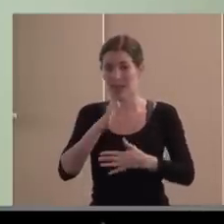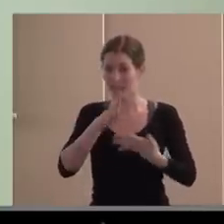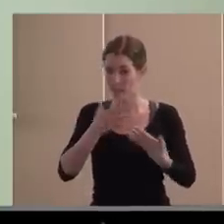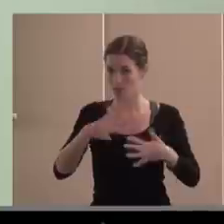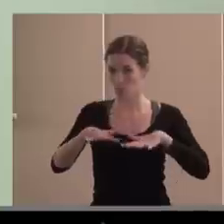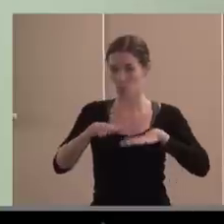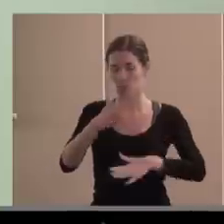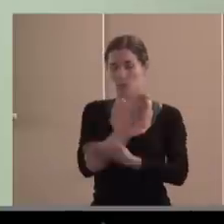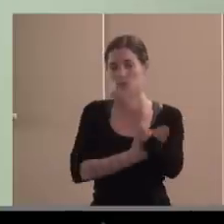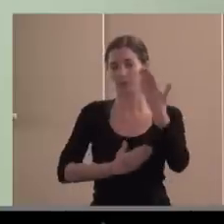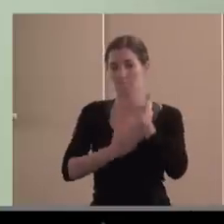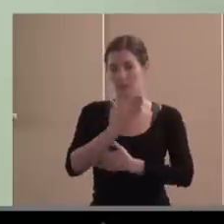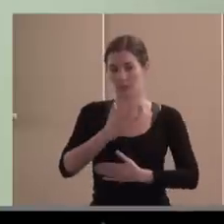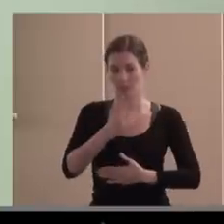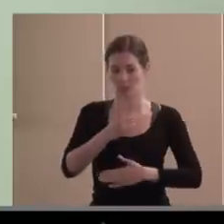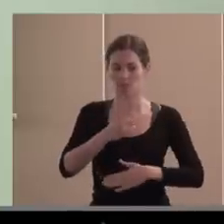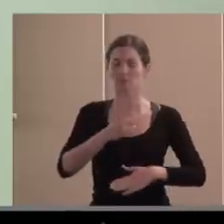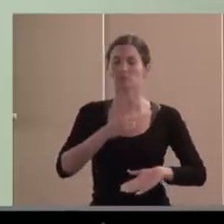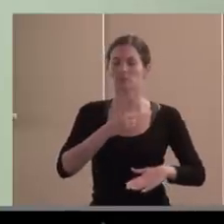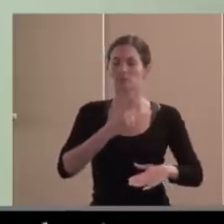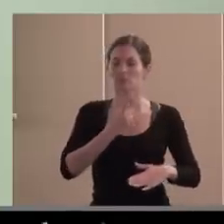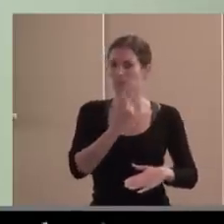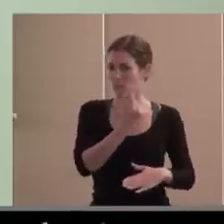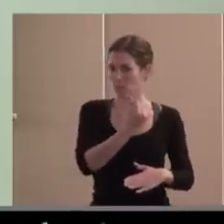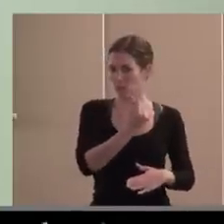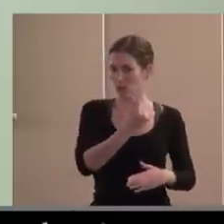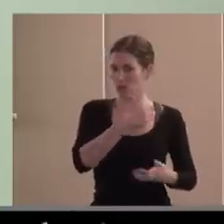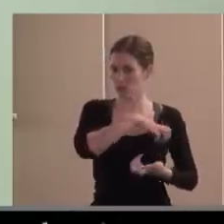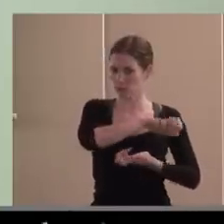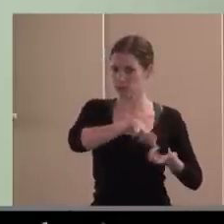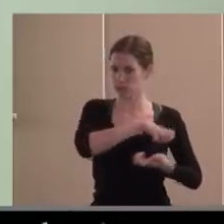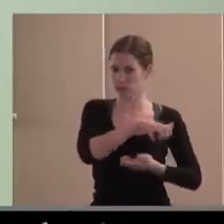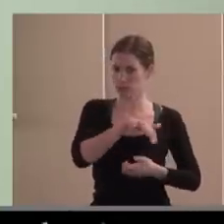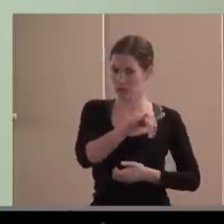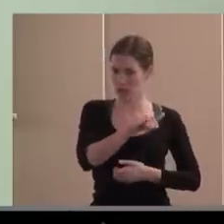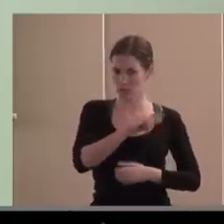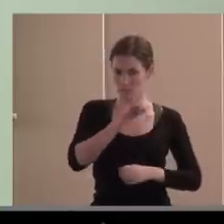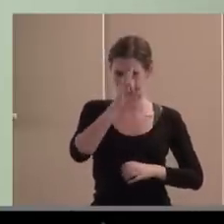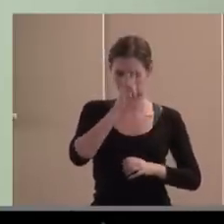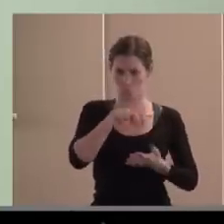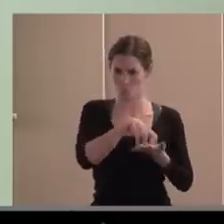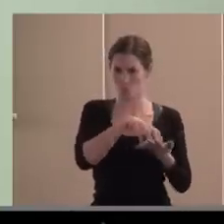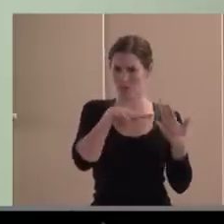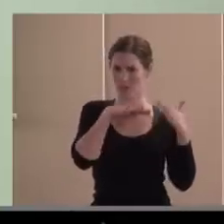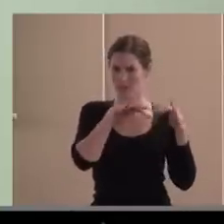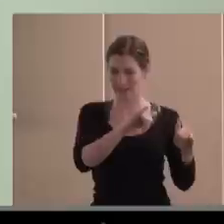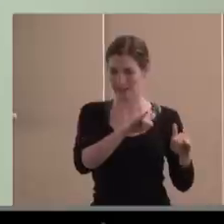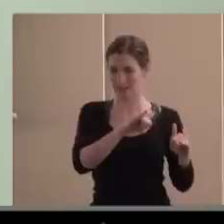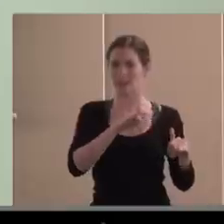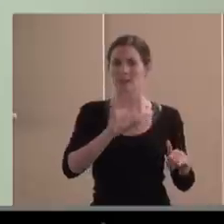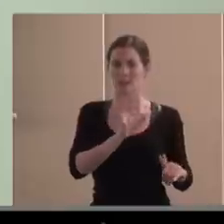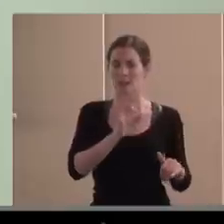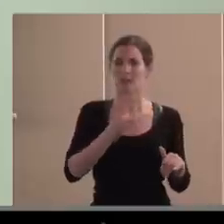desarrolla actividad económica, eso es indudable, al elemento genuino de origen político,